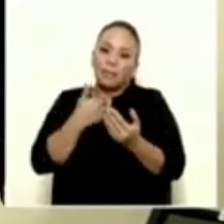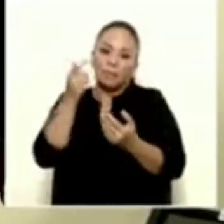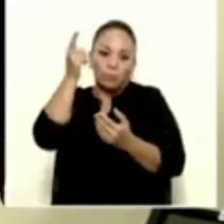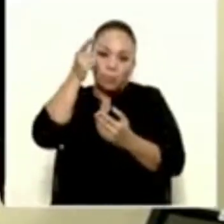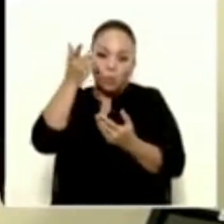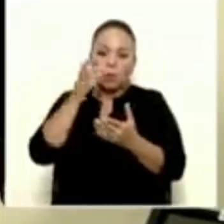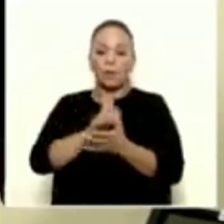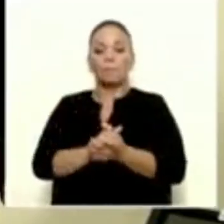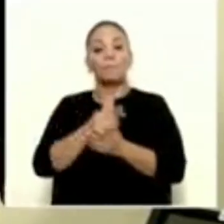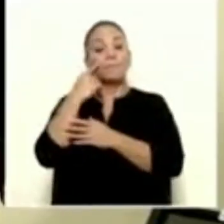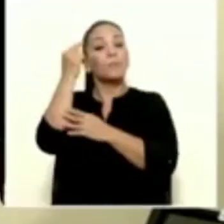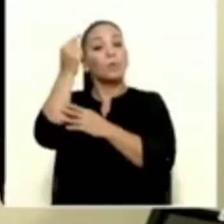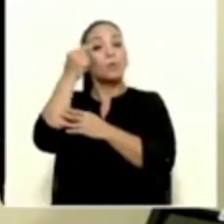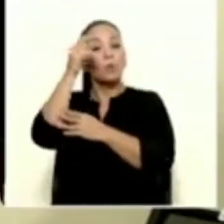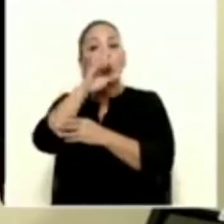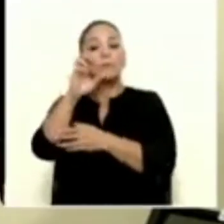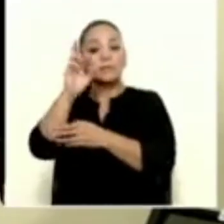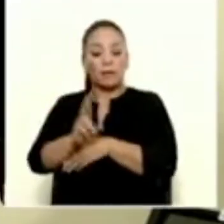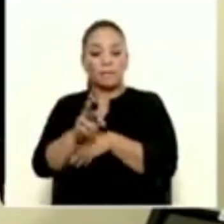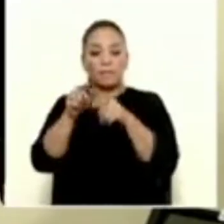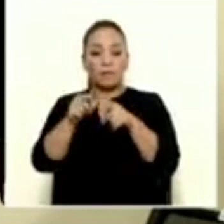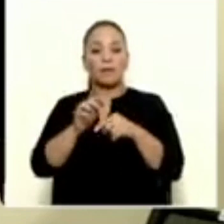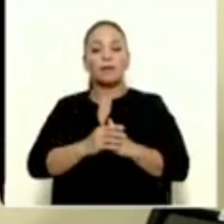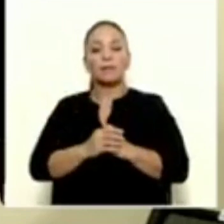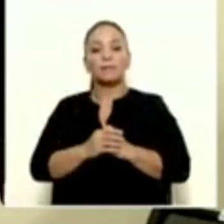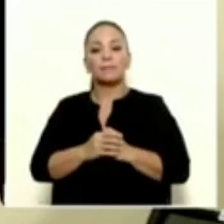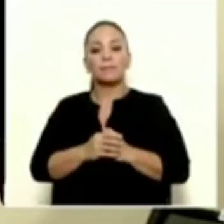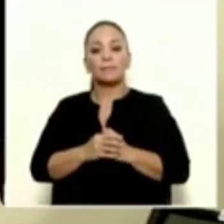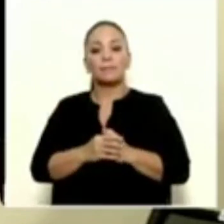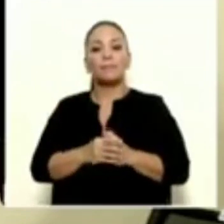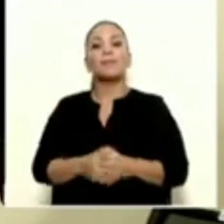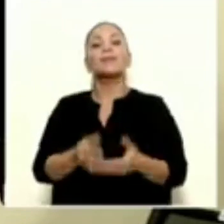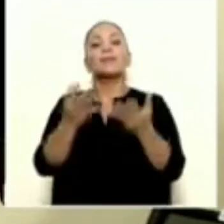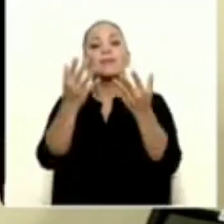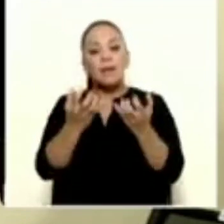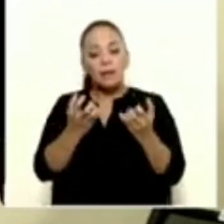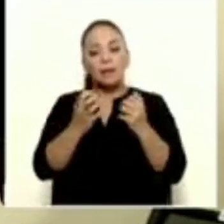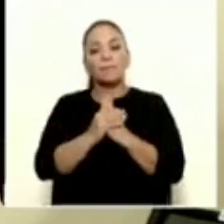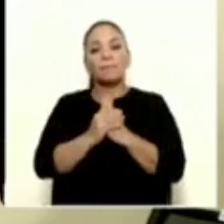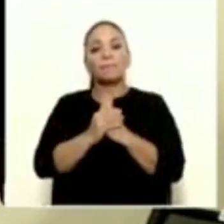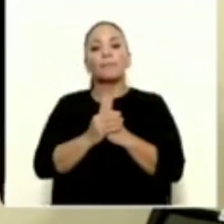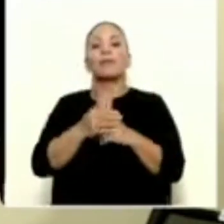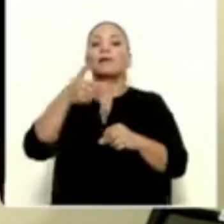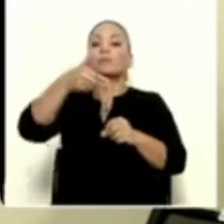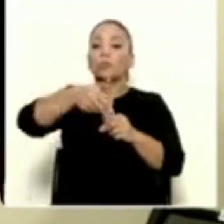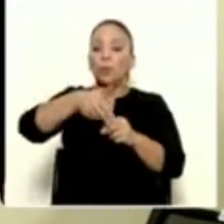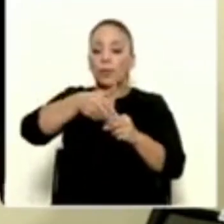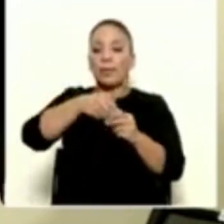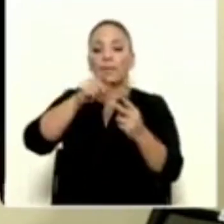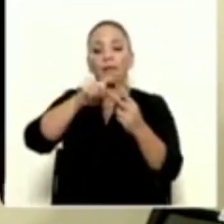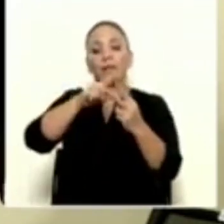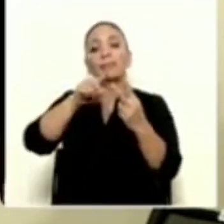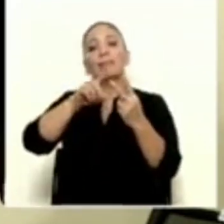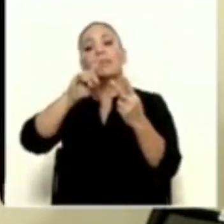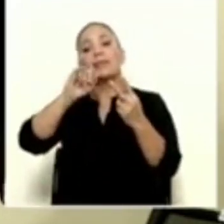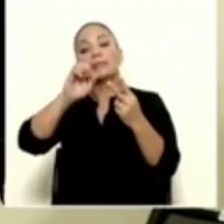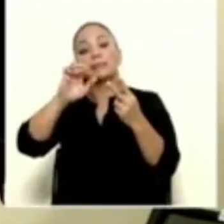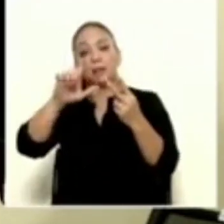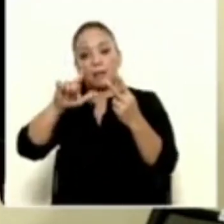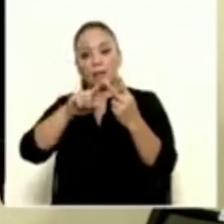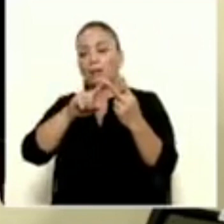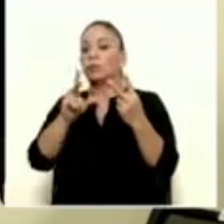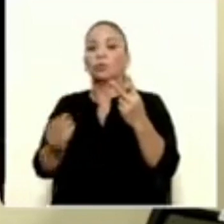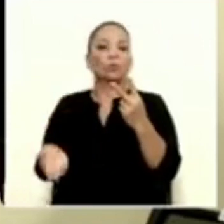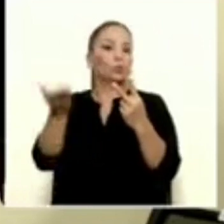El gobierno de la república quiere que la gasolina y el diésel no